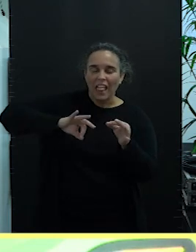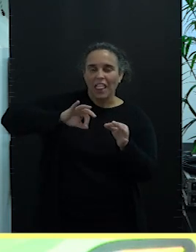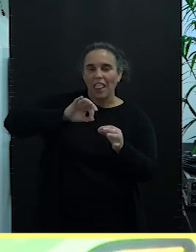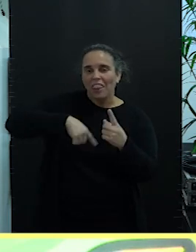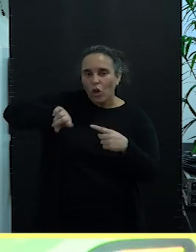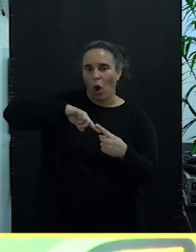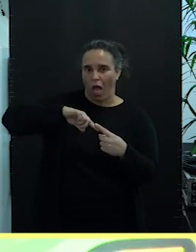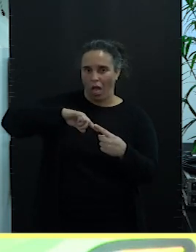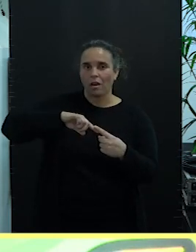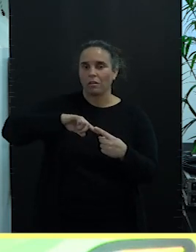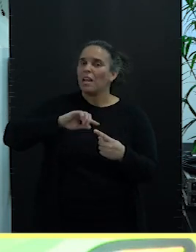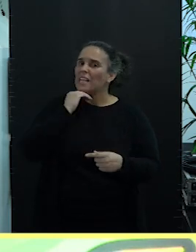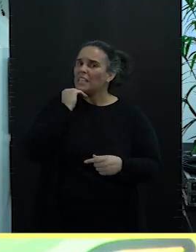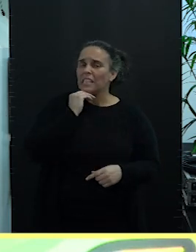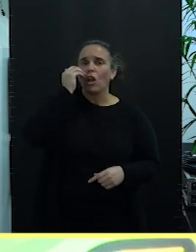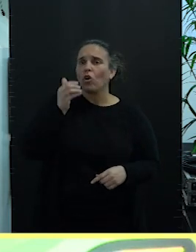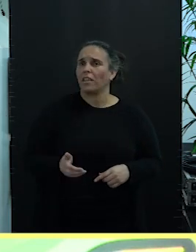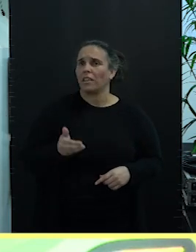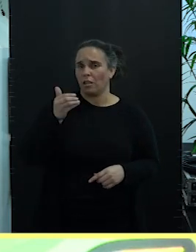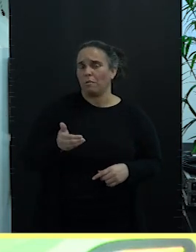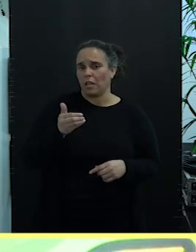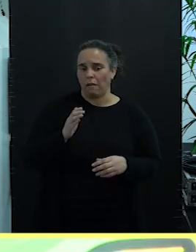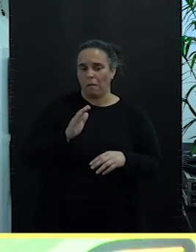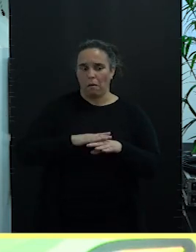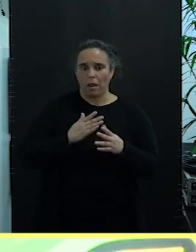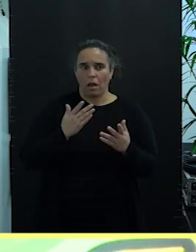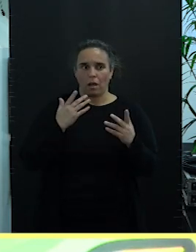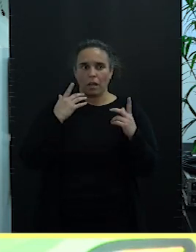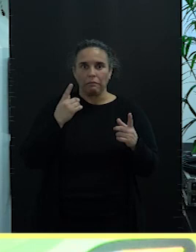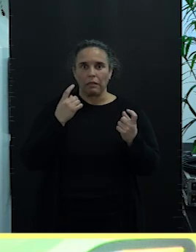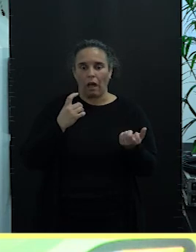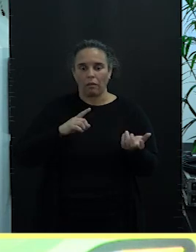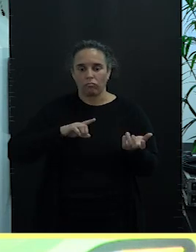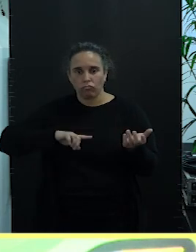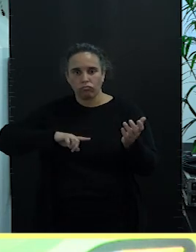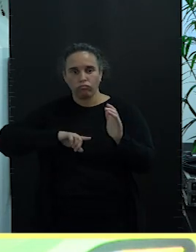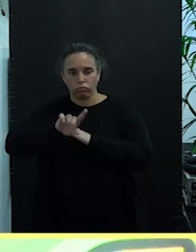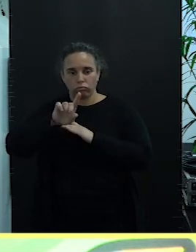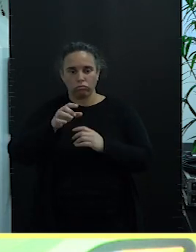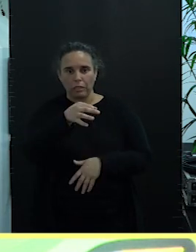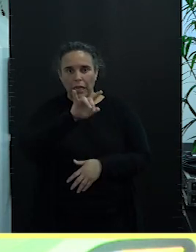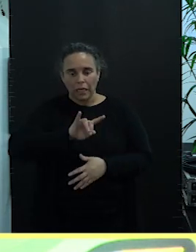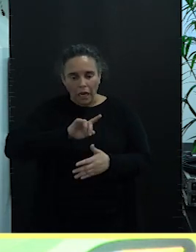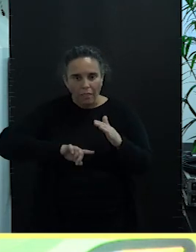elemento indispensable para el desarrollo de cada